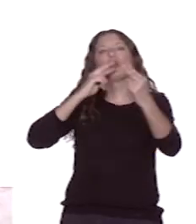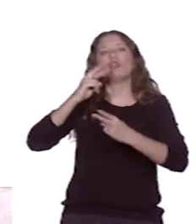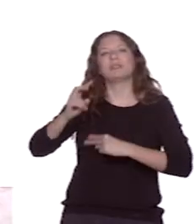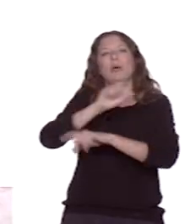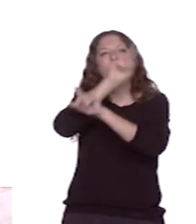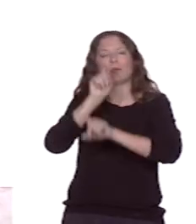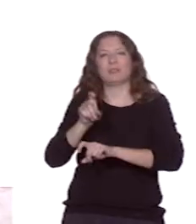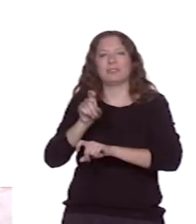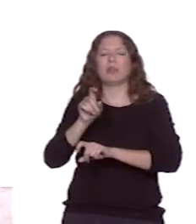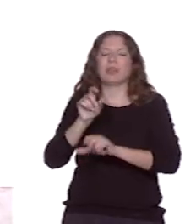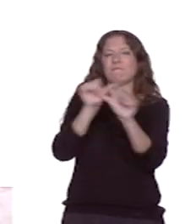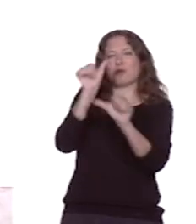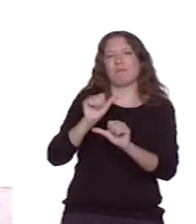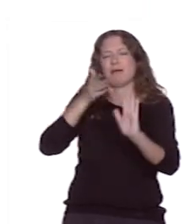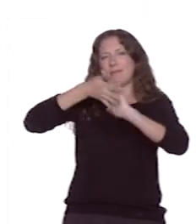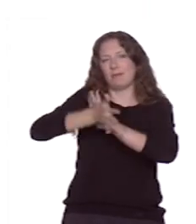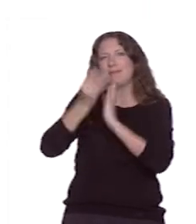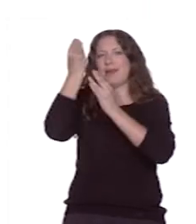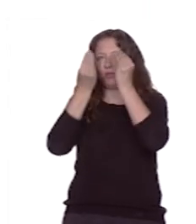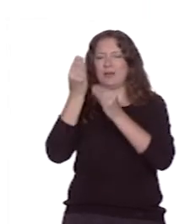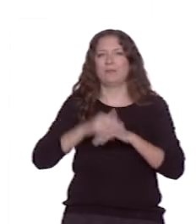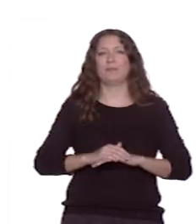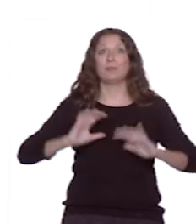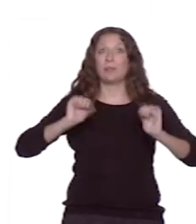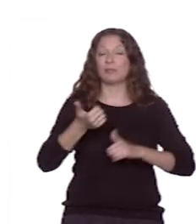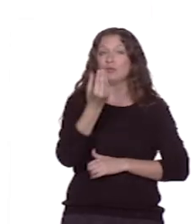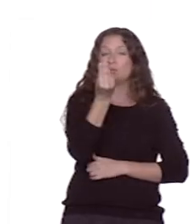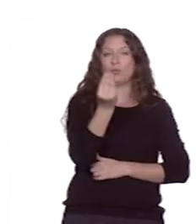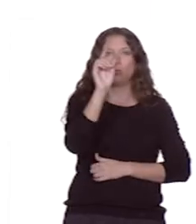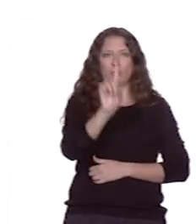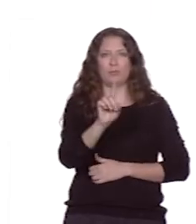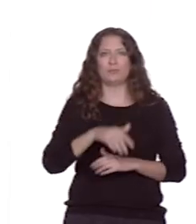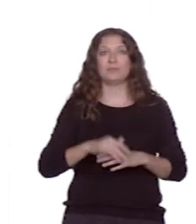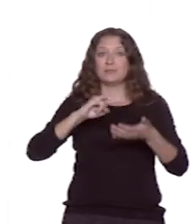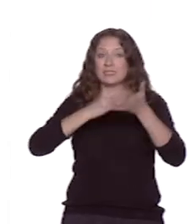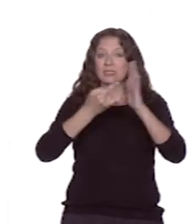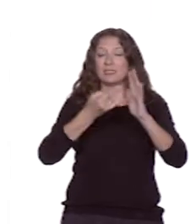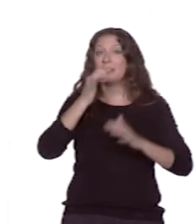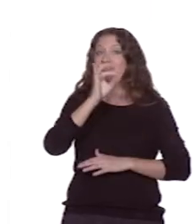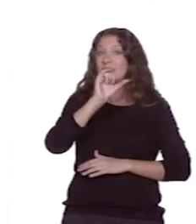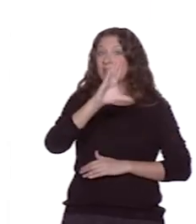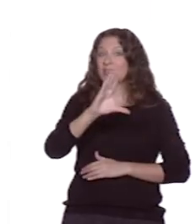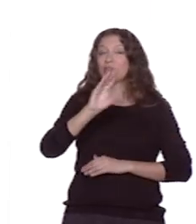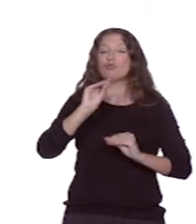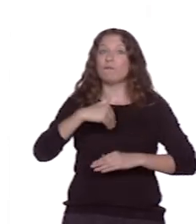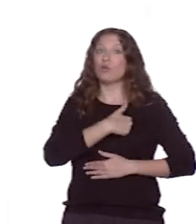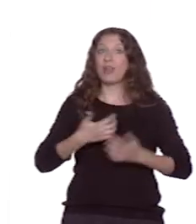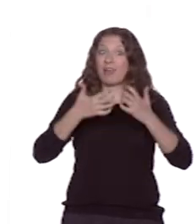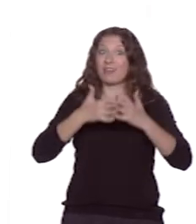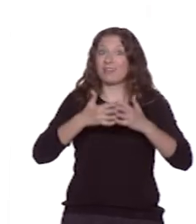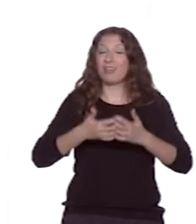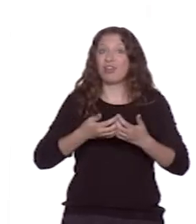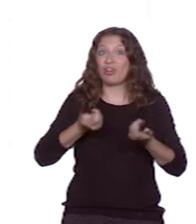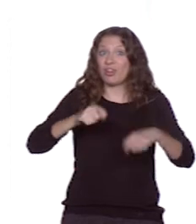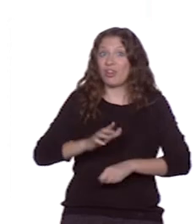preguntas. Empezamos por la Q1. ¿Tiene el sistema TIC funcionalidad cerrada? La respuesta es sí. Hasta donde